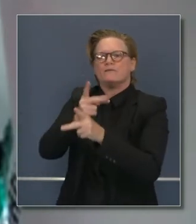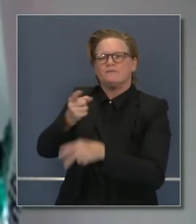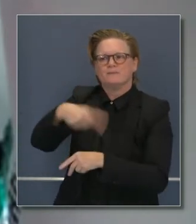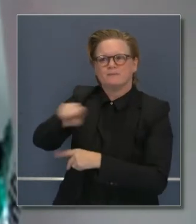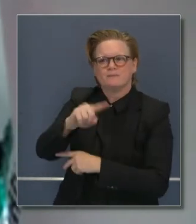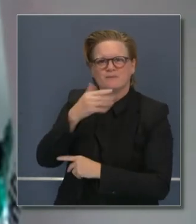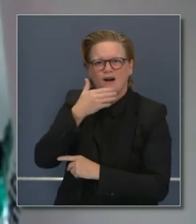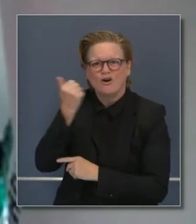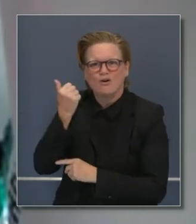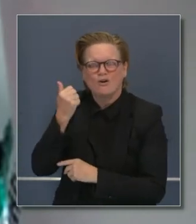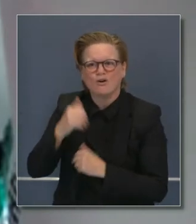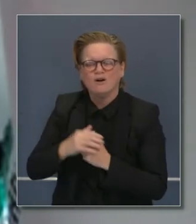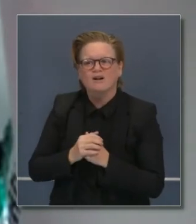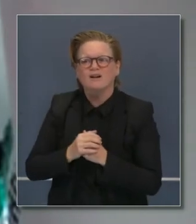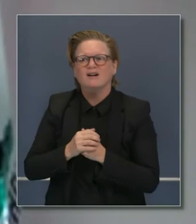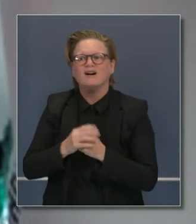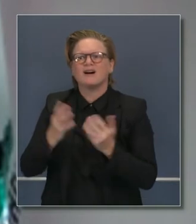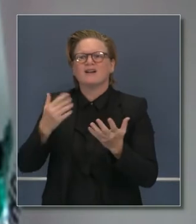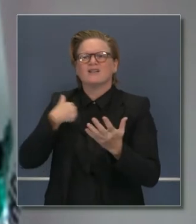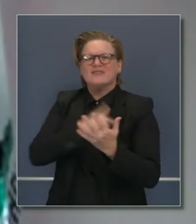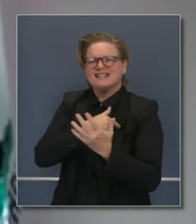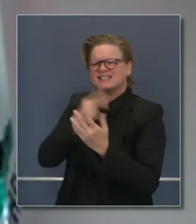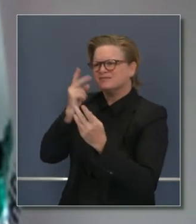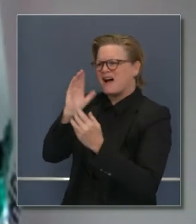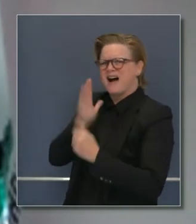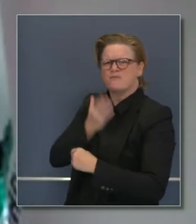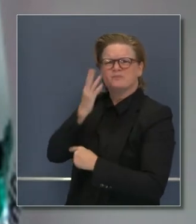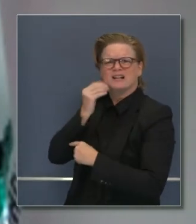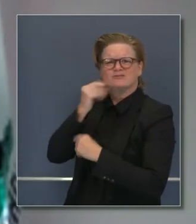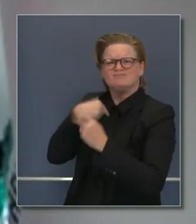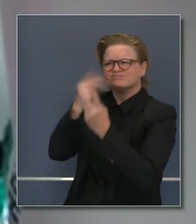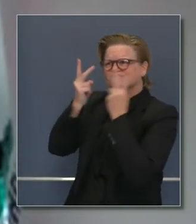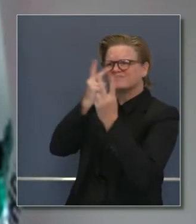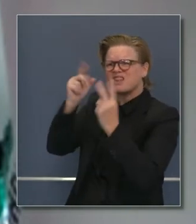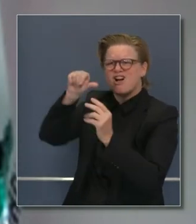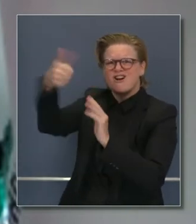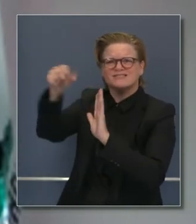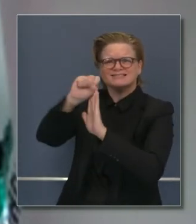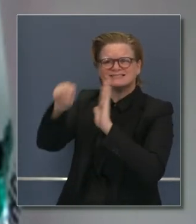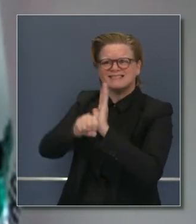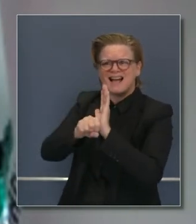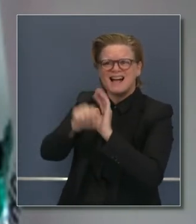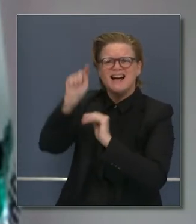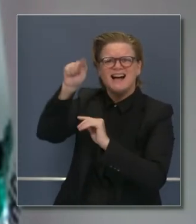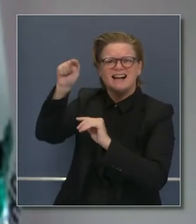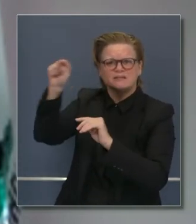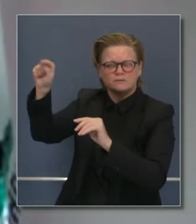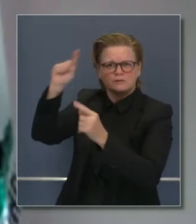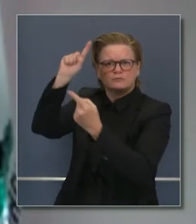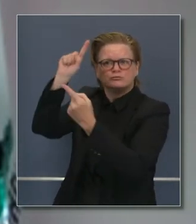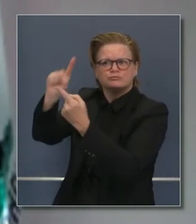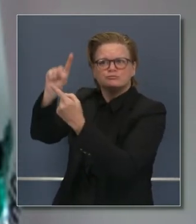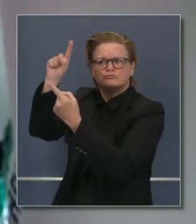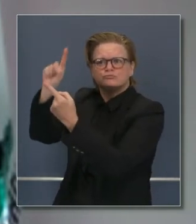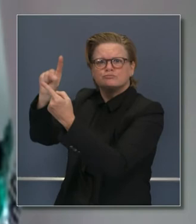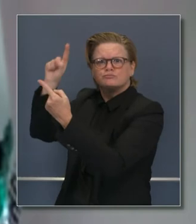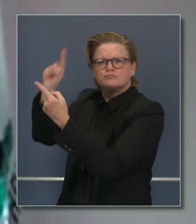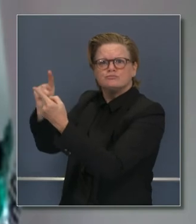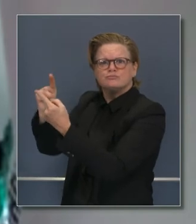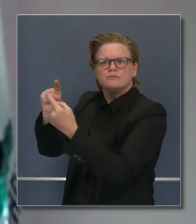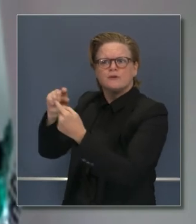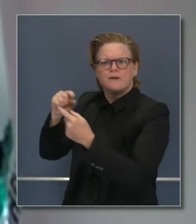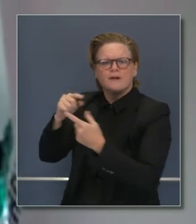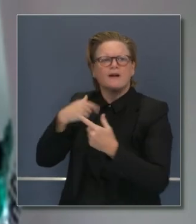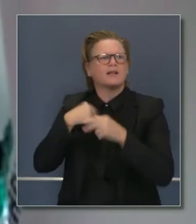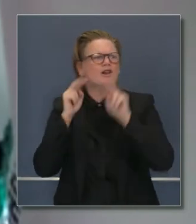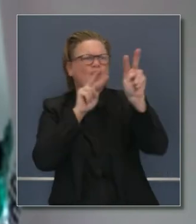propias experiencias con esto. Hemos visto en otros estados como están frenando la transmisión y